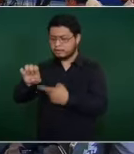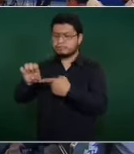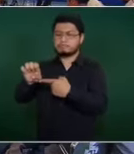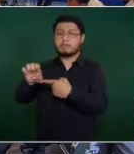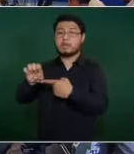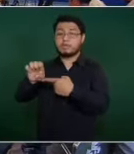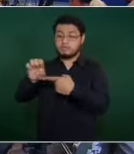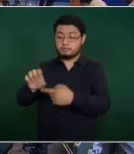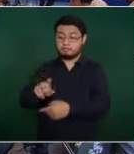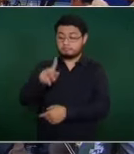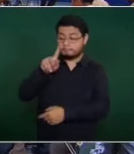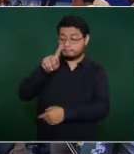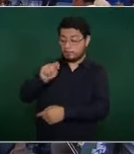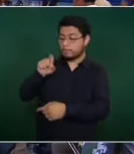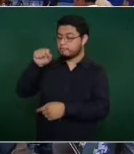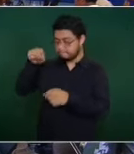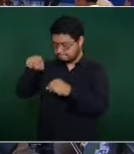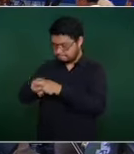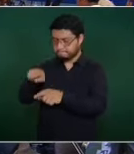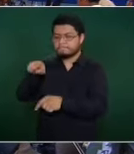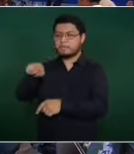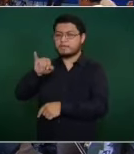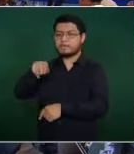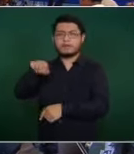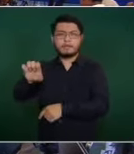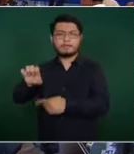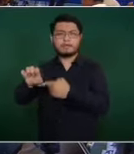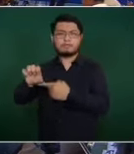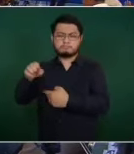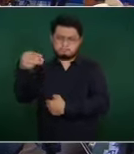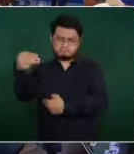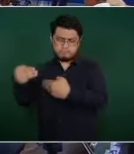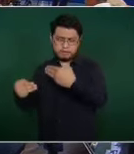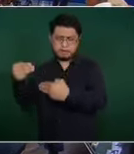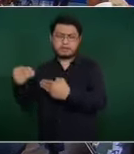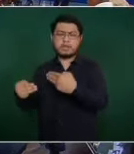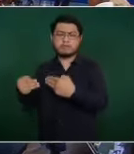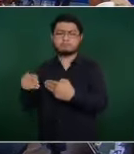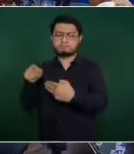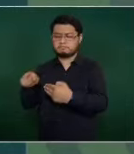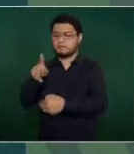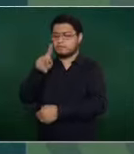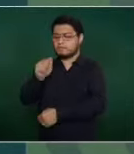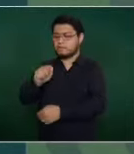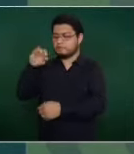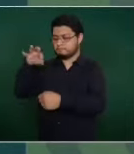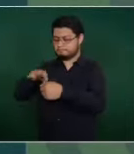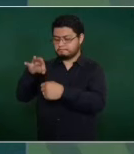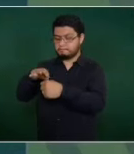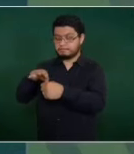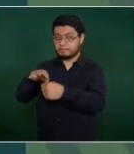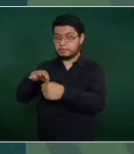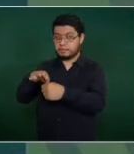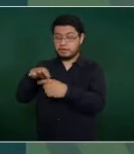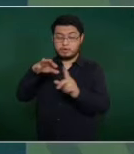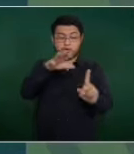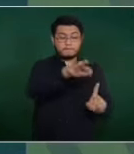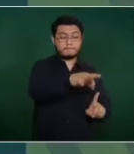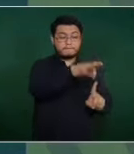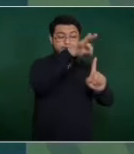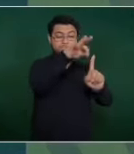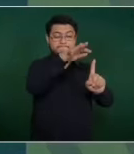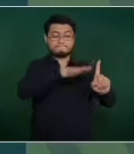en este caso magistrados del tribunal electoral, los elija el pueblo,